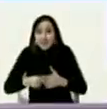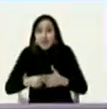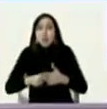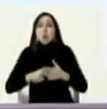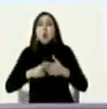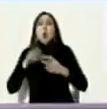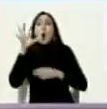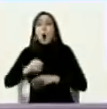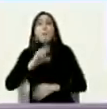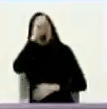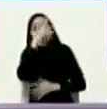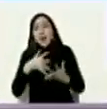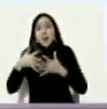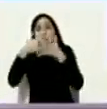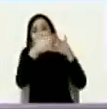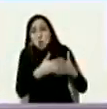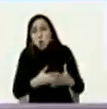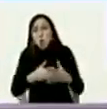de dependencia